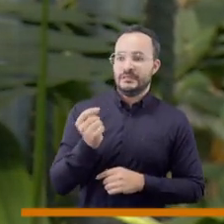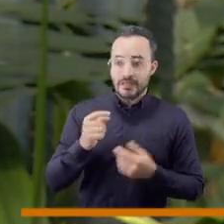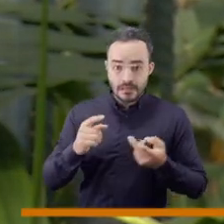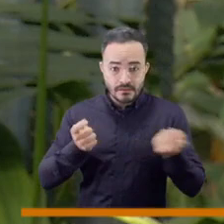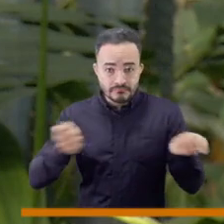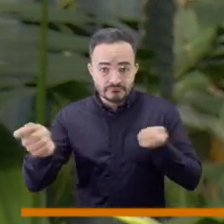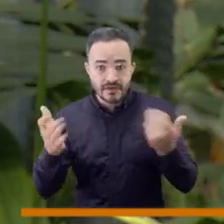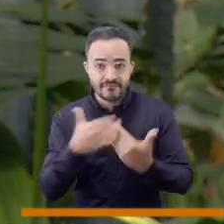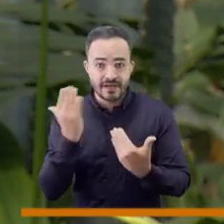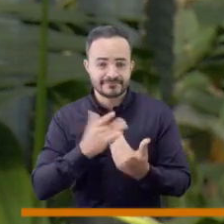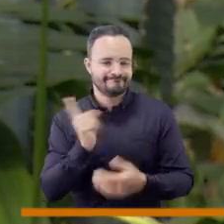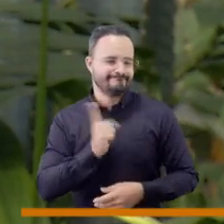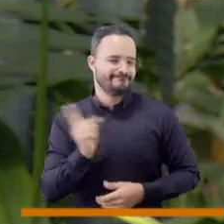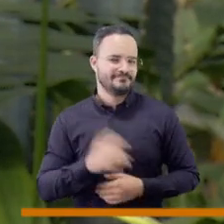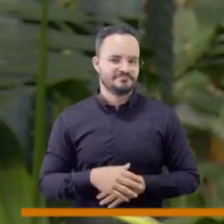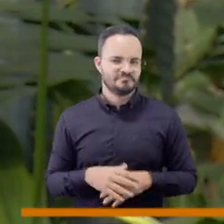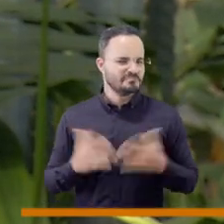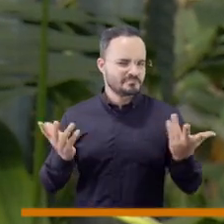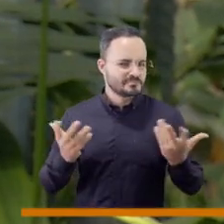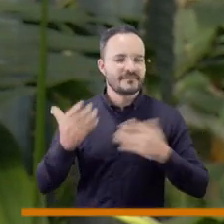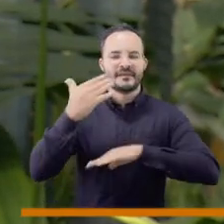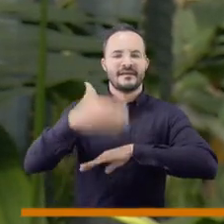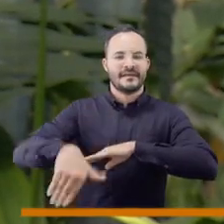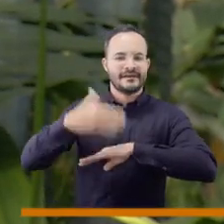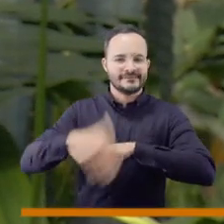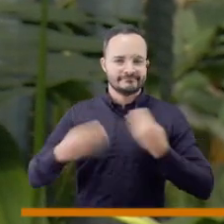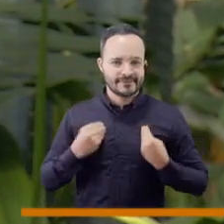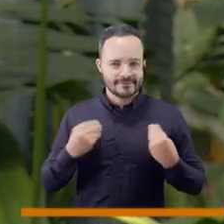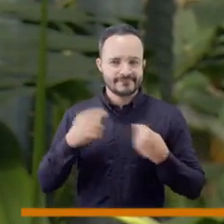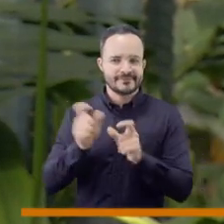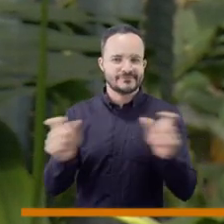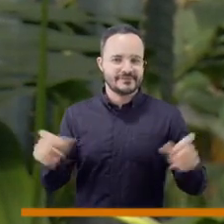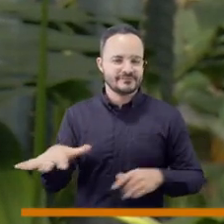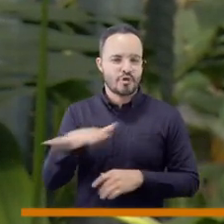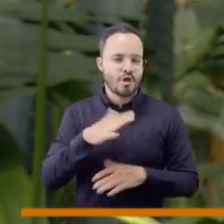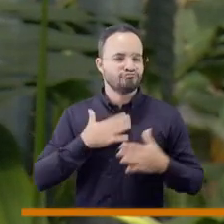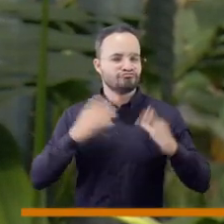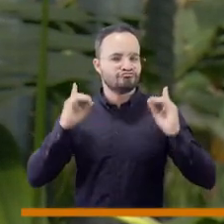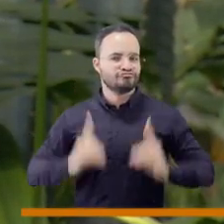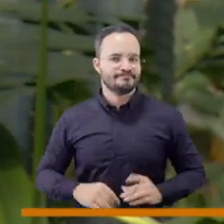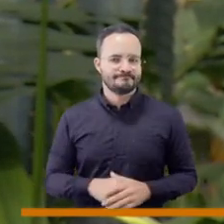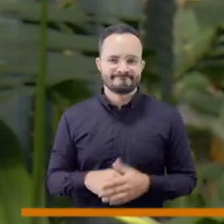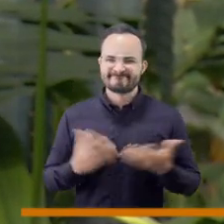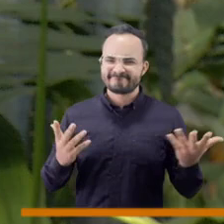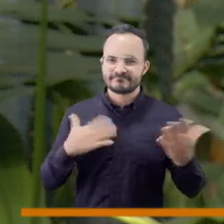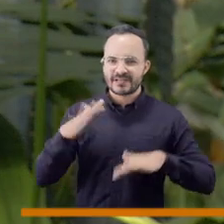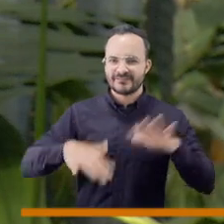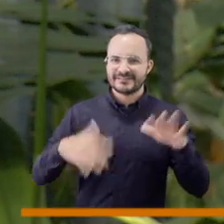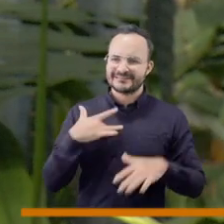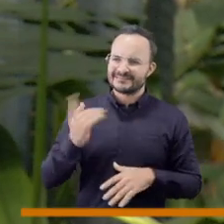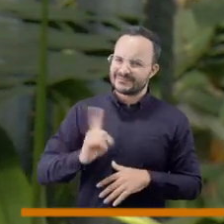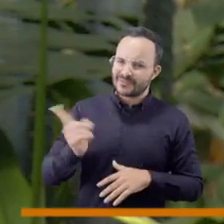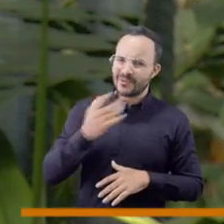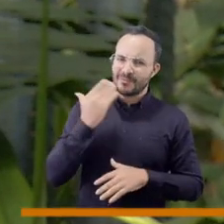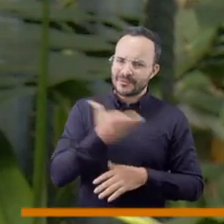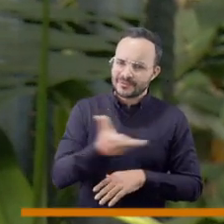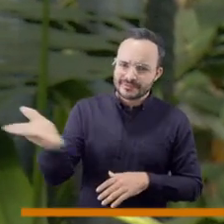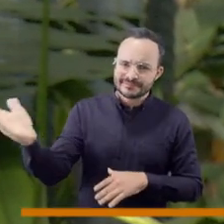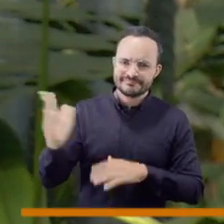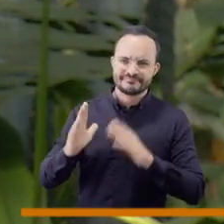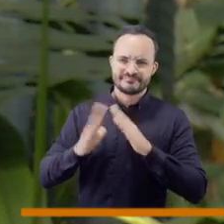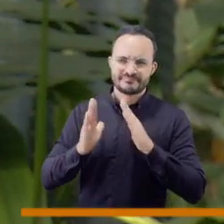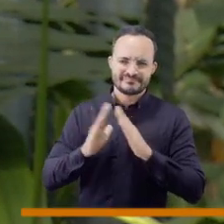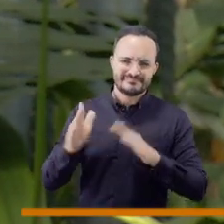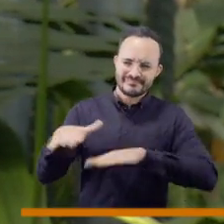es complejo, el habitante de calle, ese ciudadano que muchas veces no queremos ver, que nos gustaría